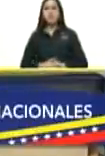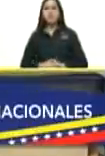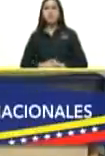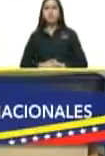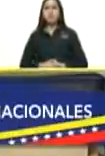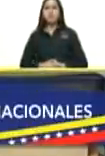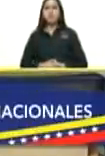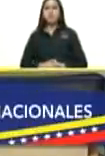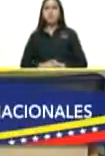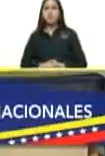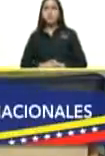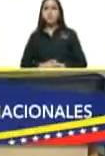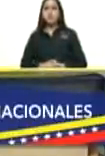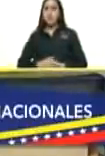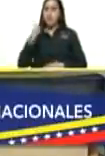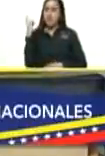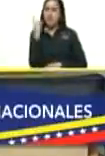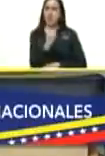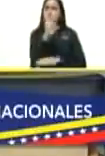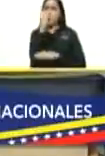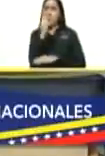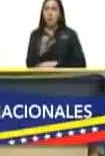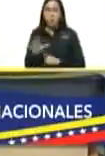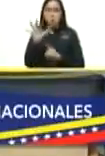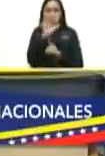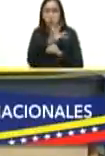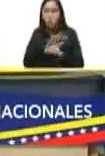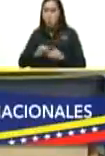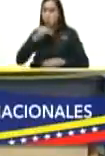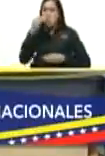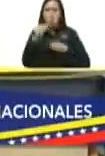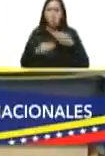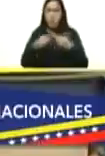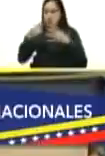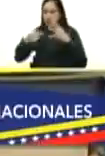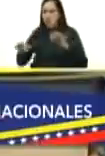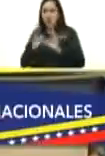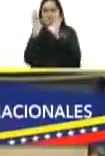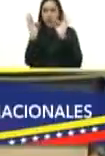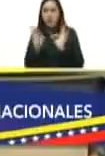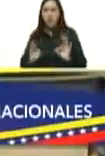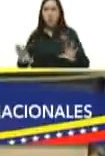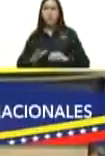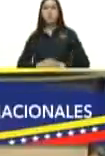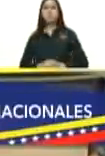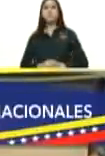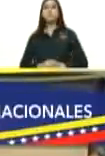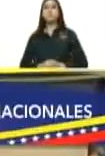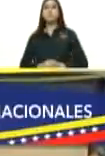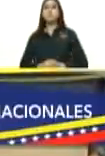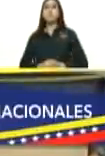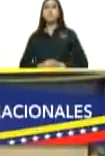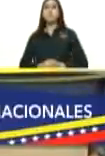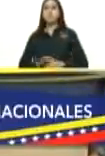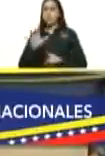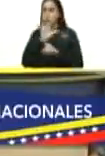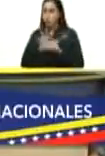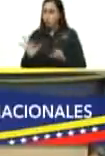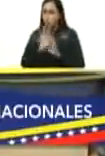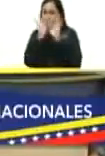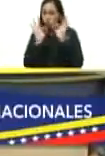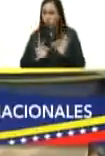imponer por la vía del chantaje directo o indirecto por la vía del chantaje mediático